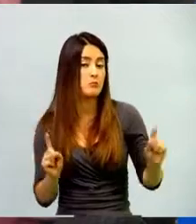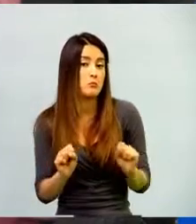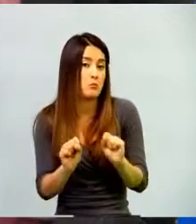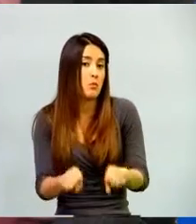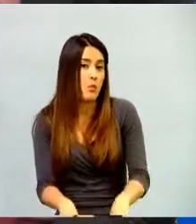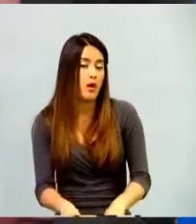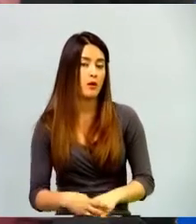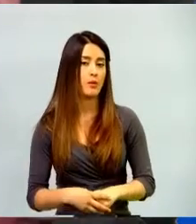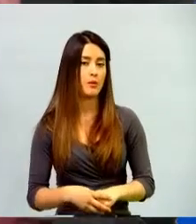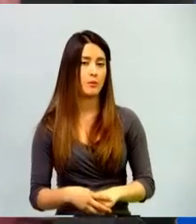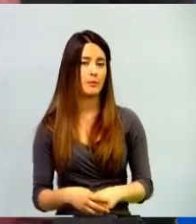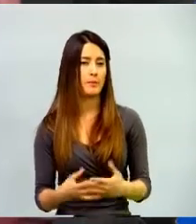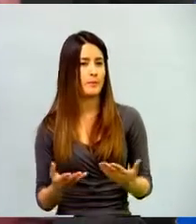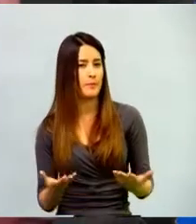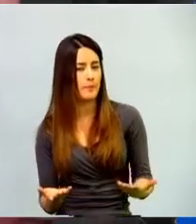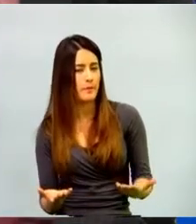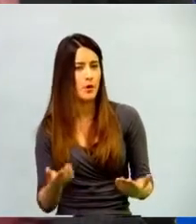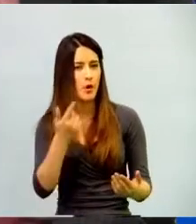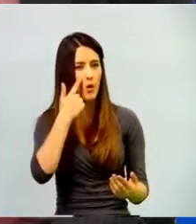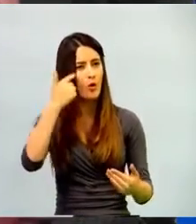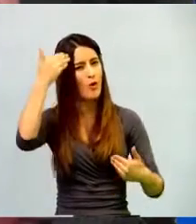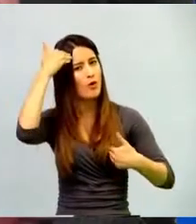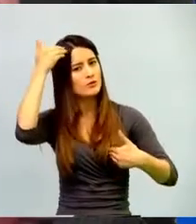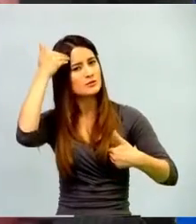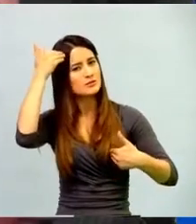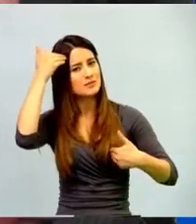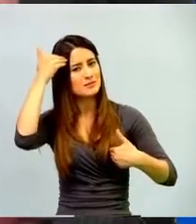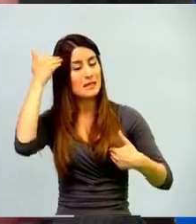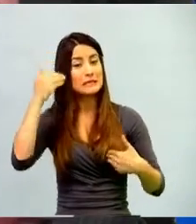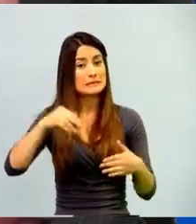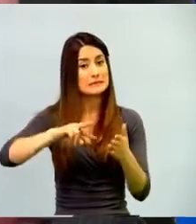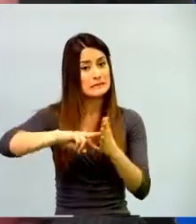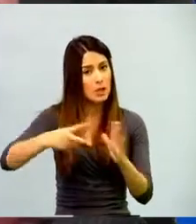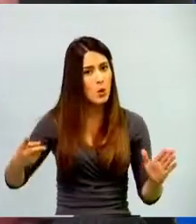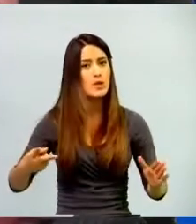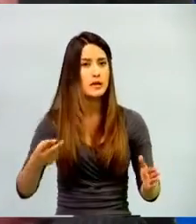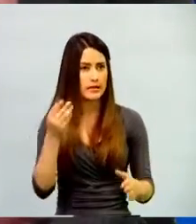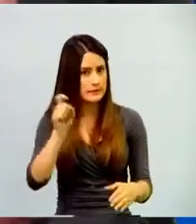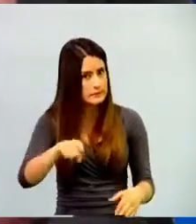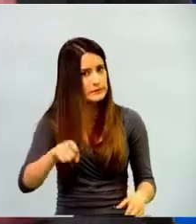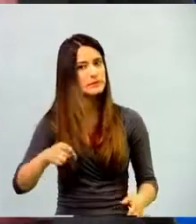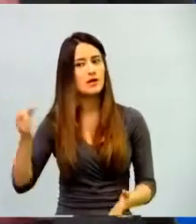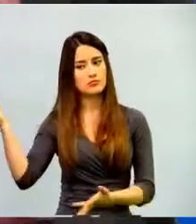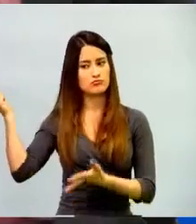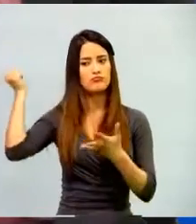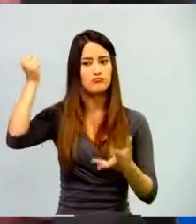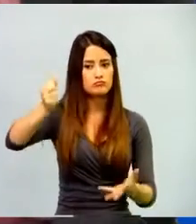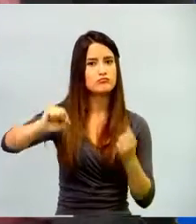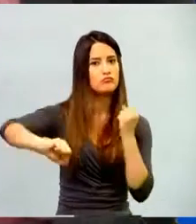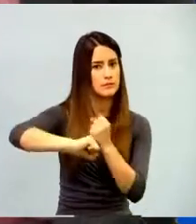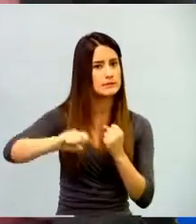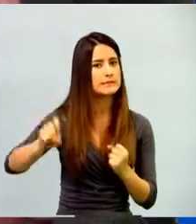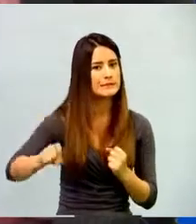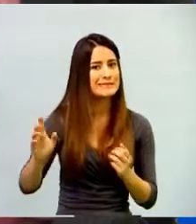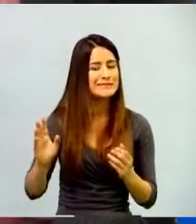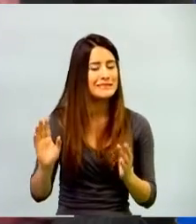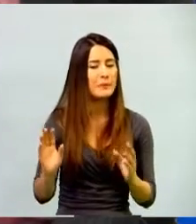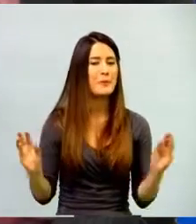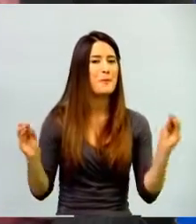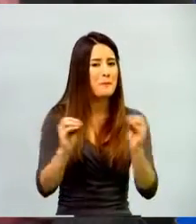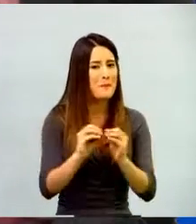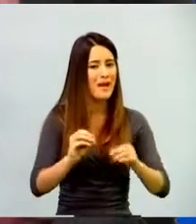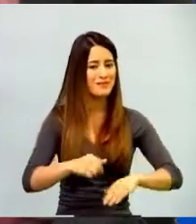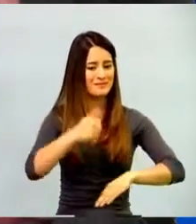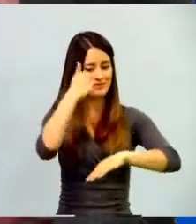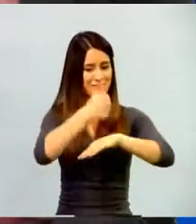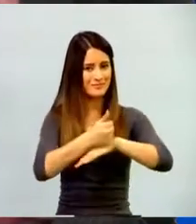manera sí es bueno ayudar en esa parte tecnológica pero sí también es importante como que los directivos asuman ese